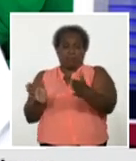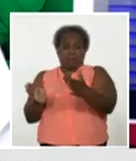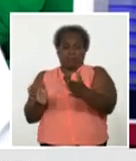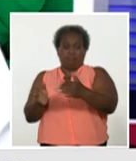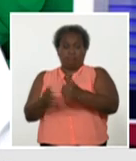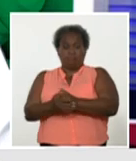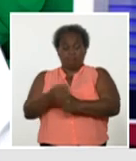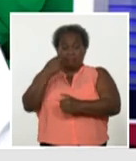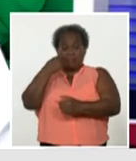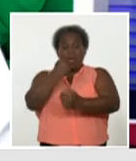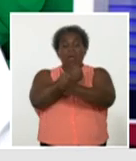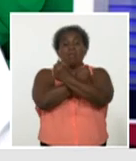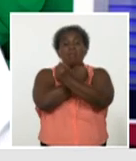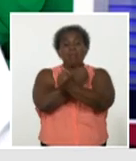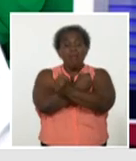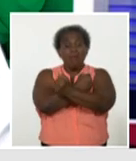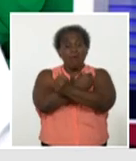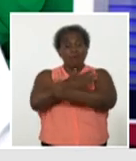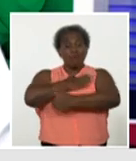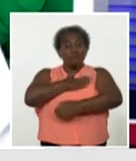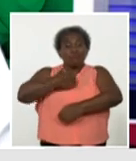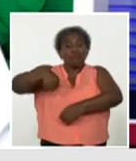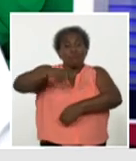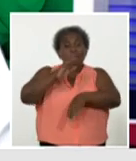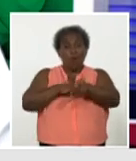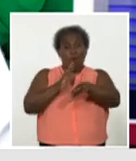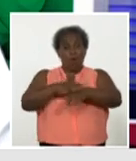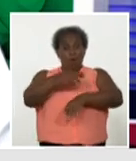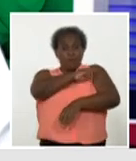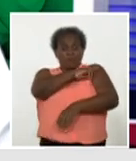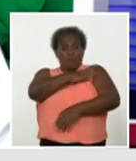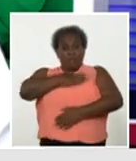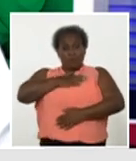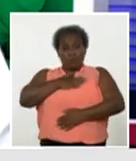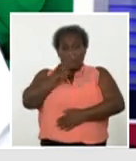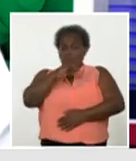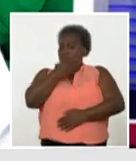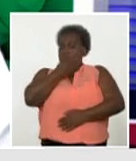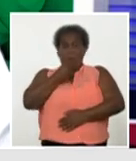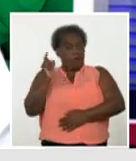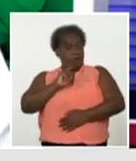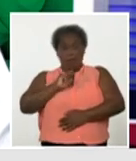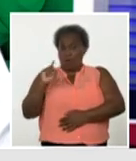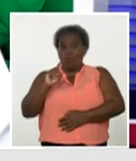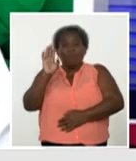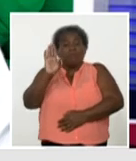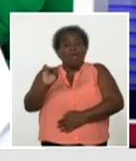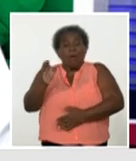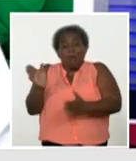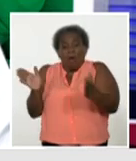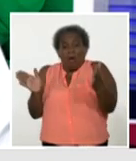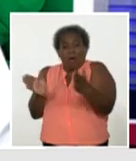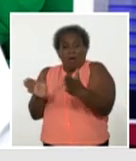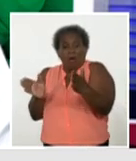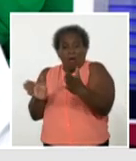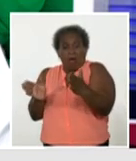a que estamos exponiendo, ya no digamos a un jovencito, estamos hablando de un lactante.